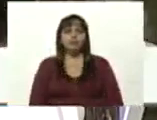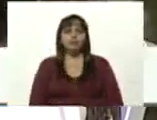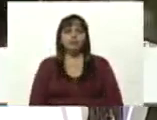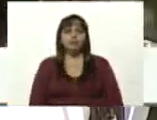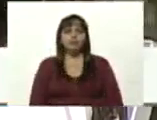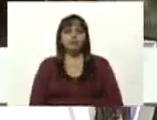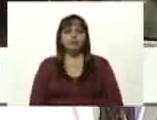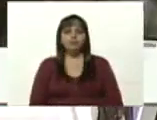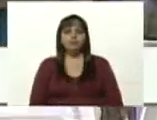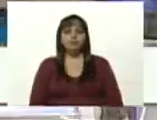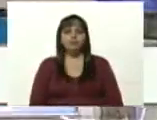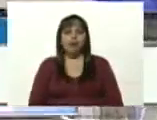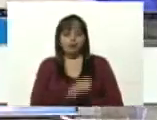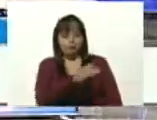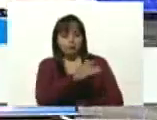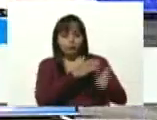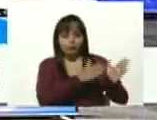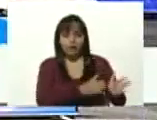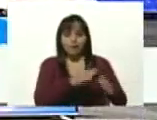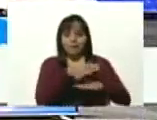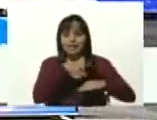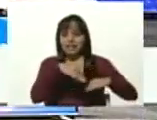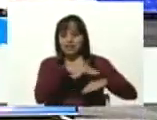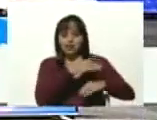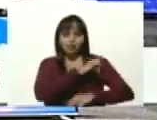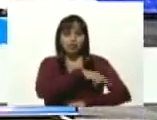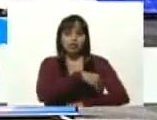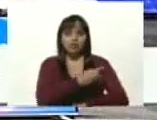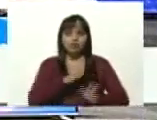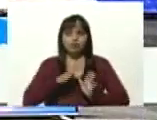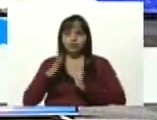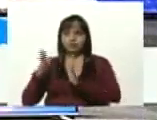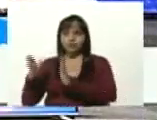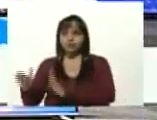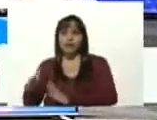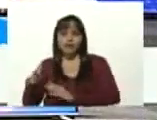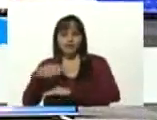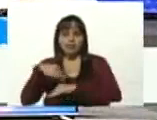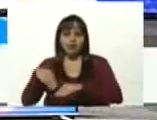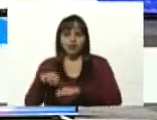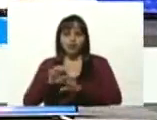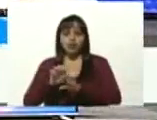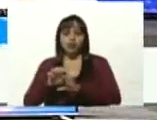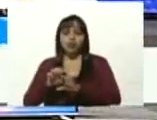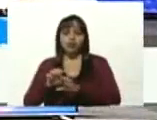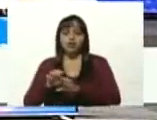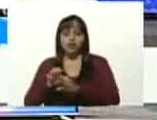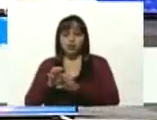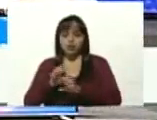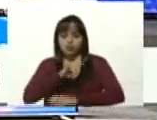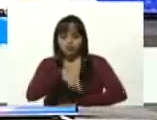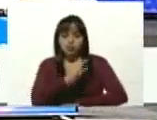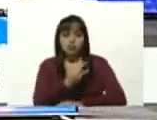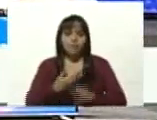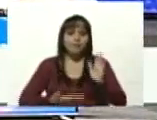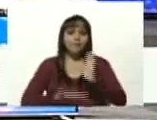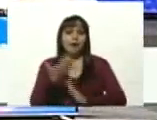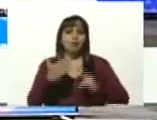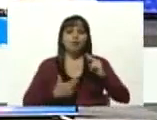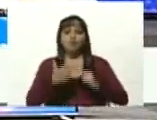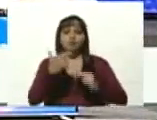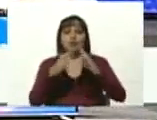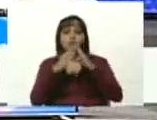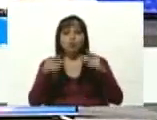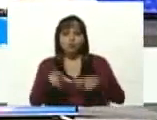Trompis Yelitse camaradas compañeros amigos hermanos que me escuchan vamos construyendo en todos los